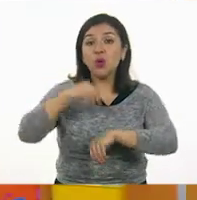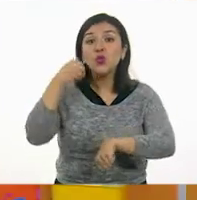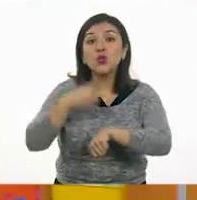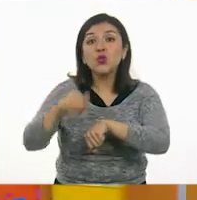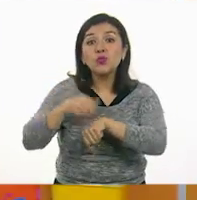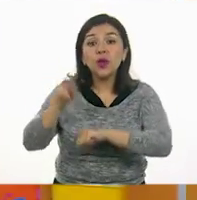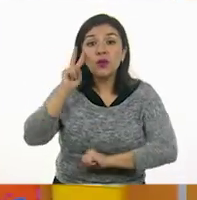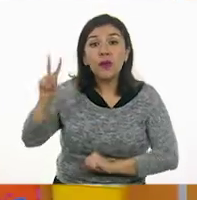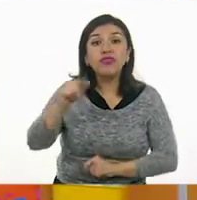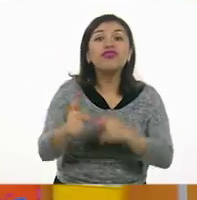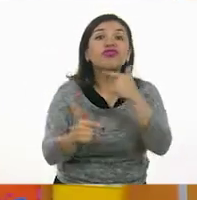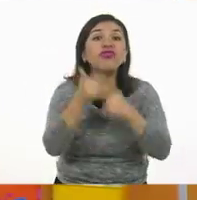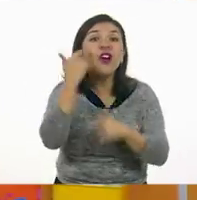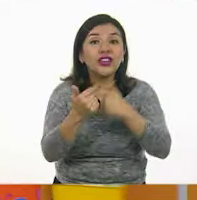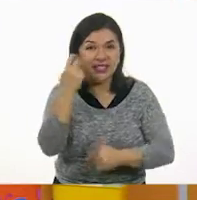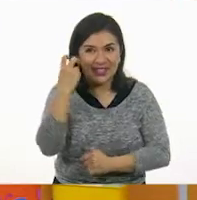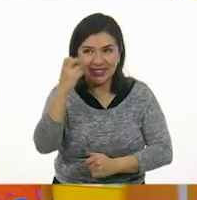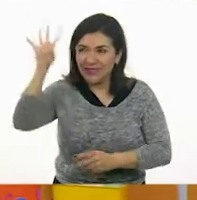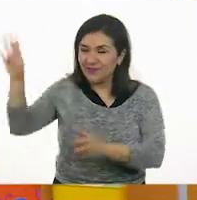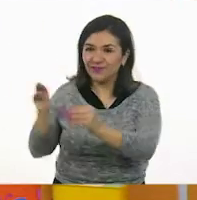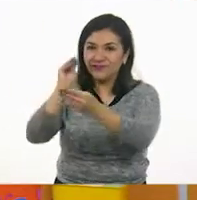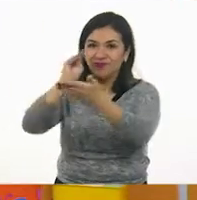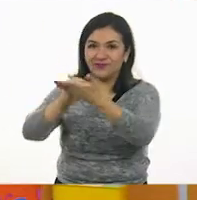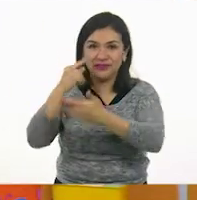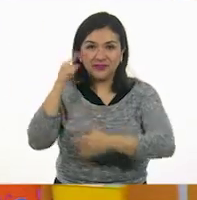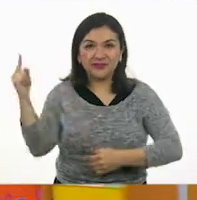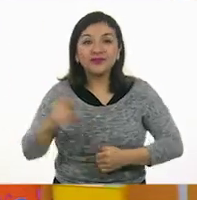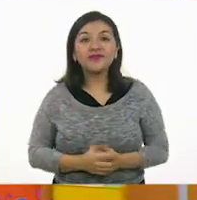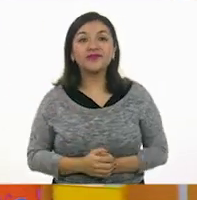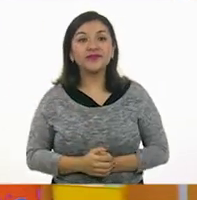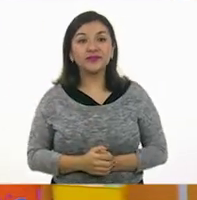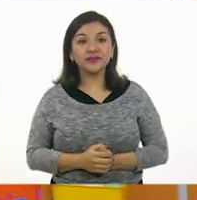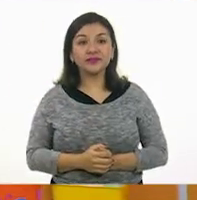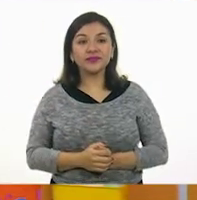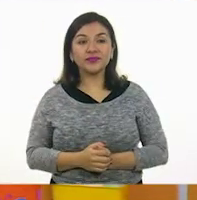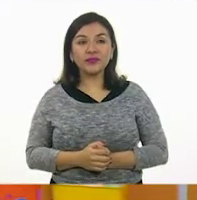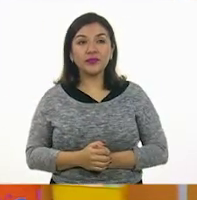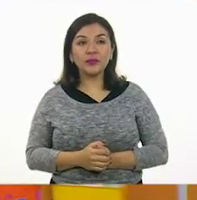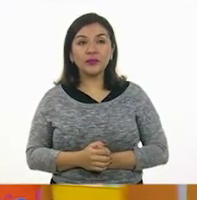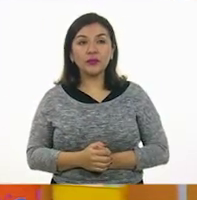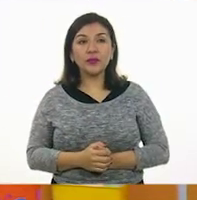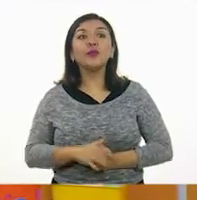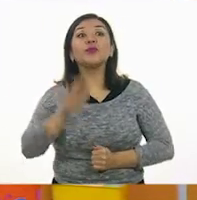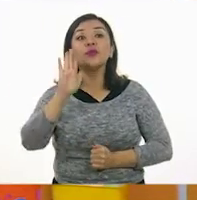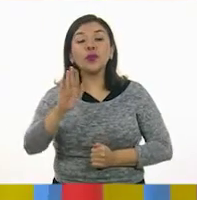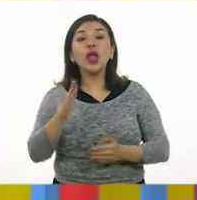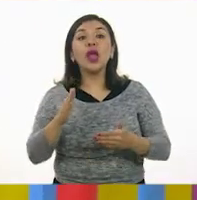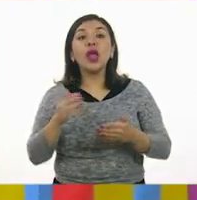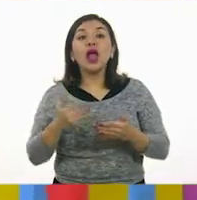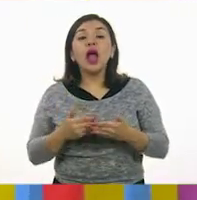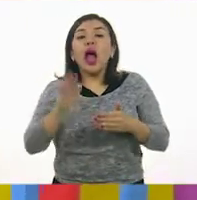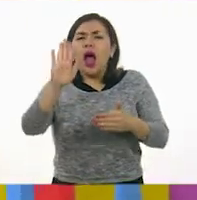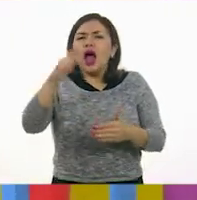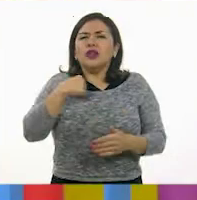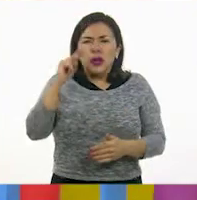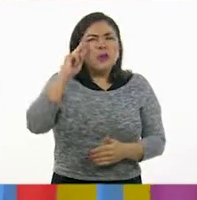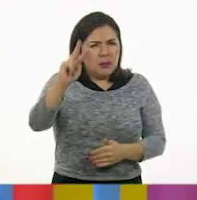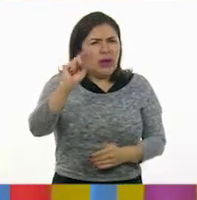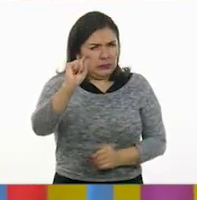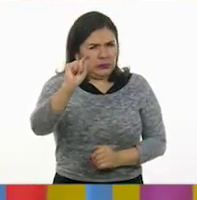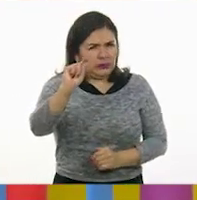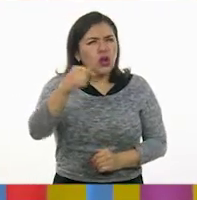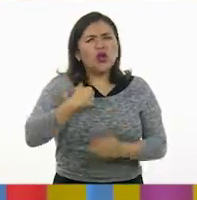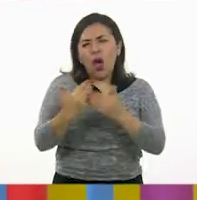doce. Aquí tenemos doce aristas. Y ahora sí. Voy a hacer una observación.